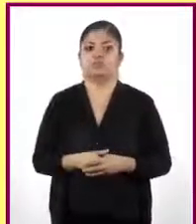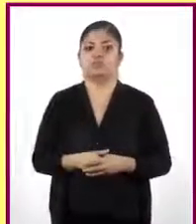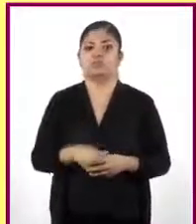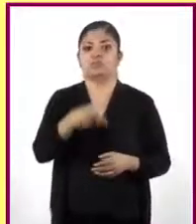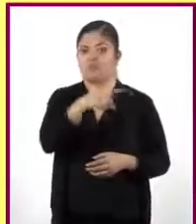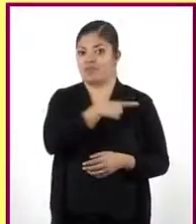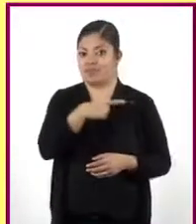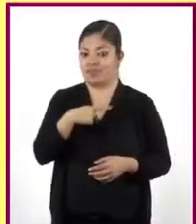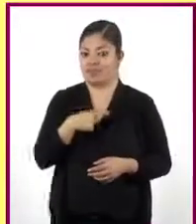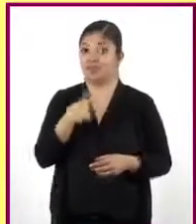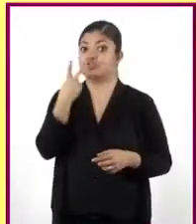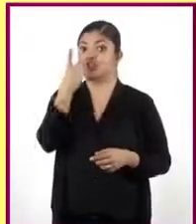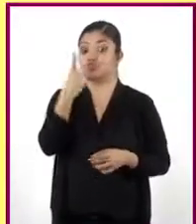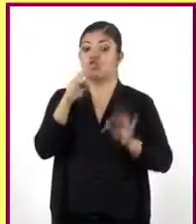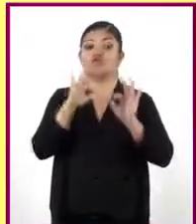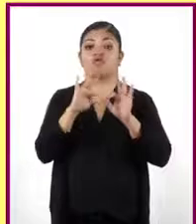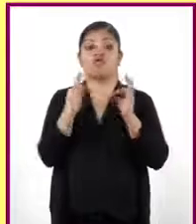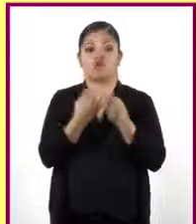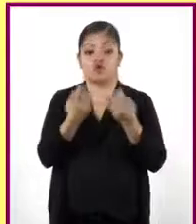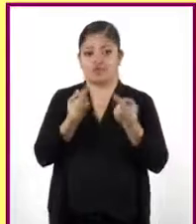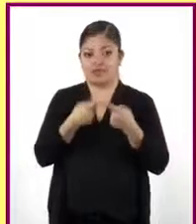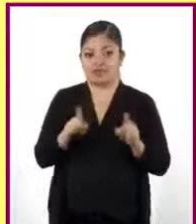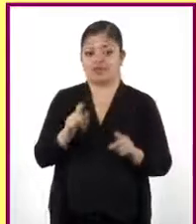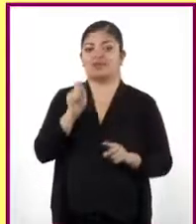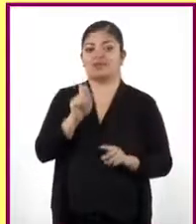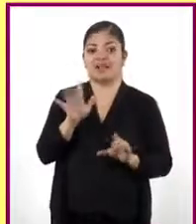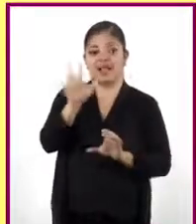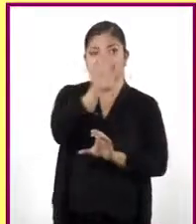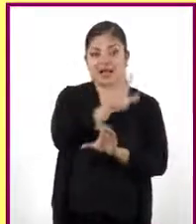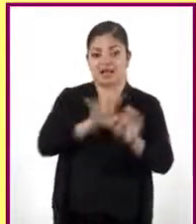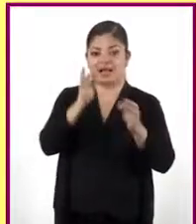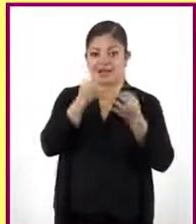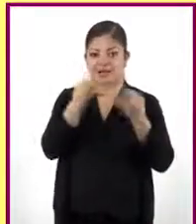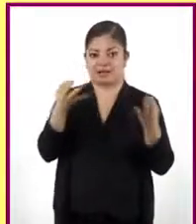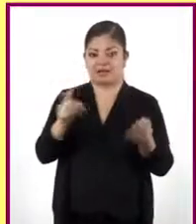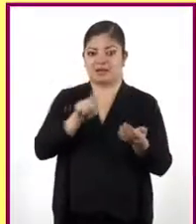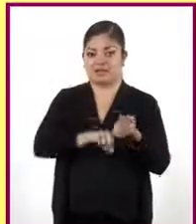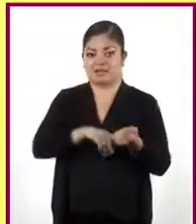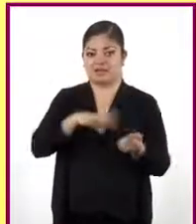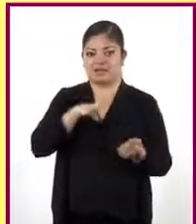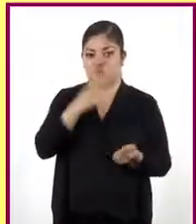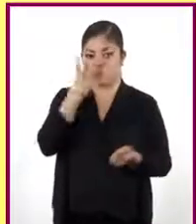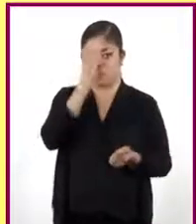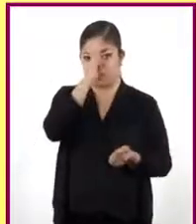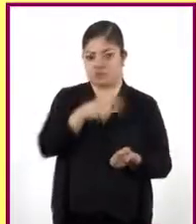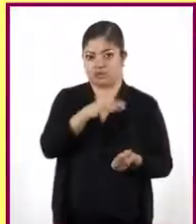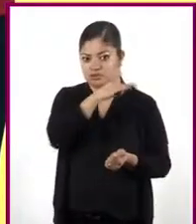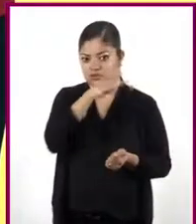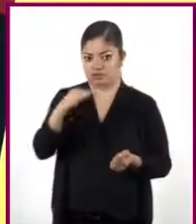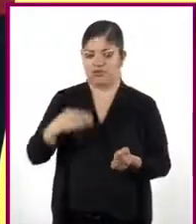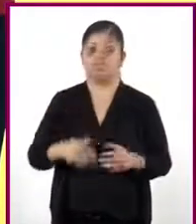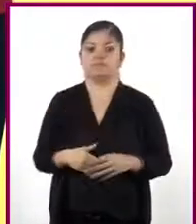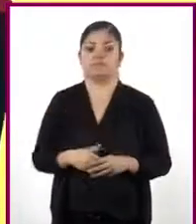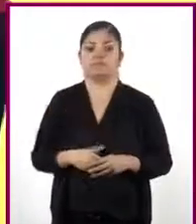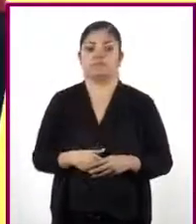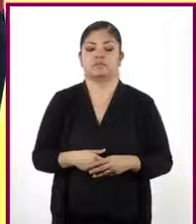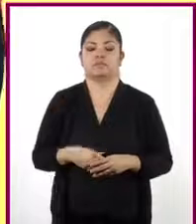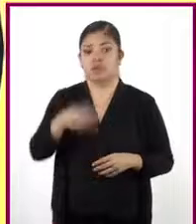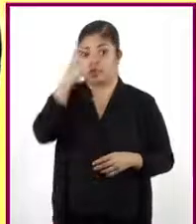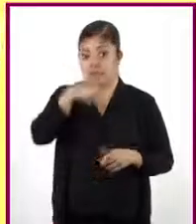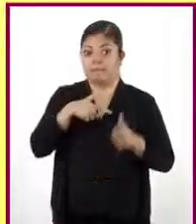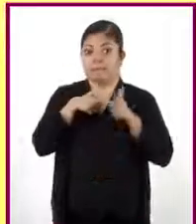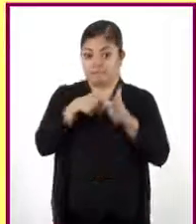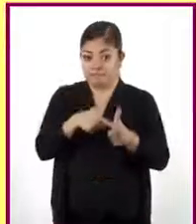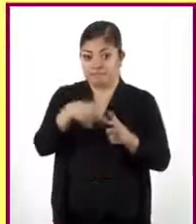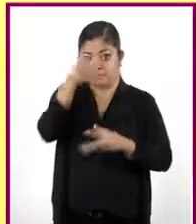Expresen de dos maneras el área de un terreno que se dividió en 4 parcelas. Para continuar